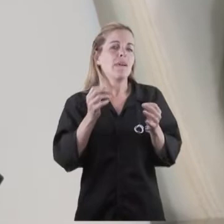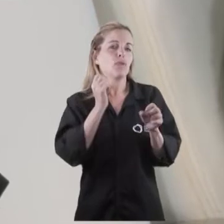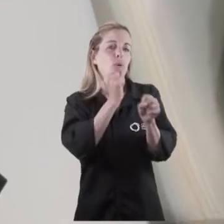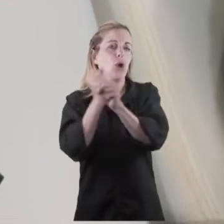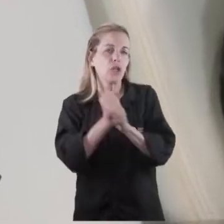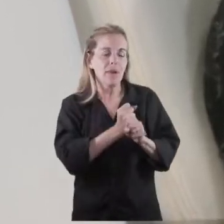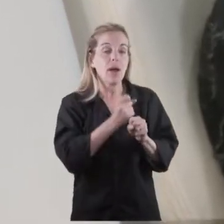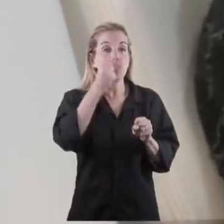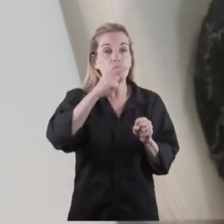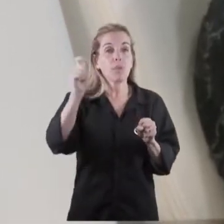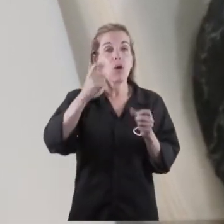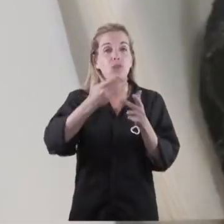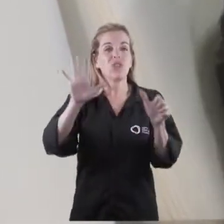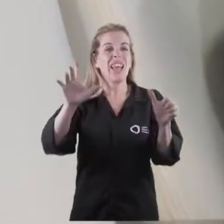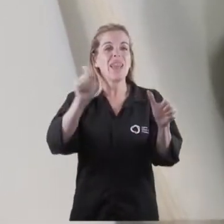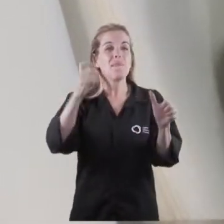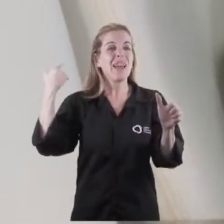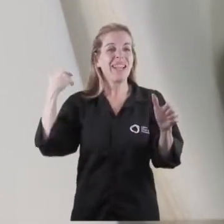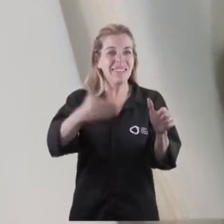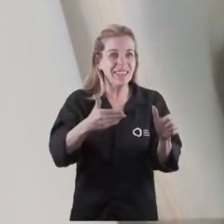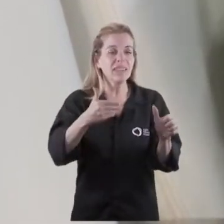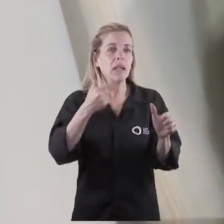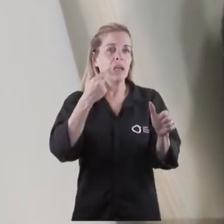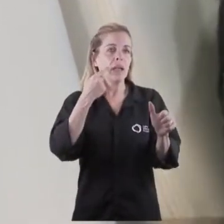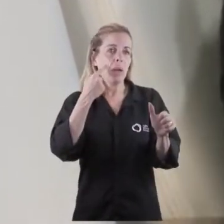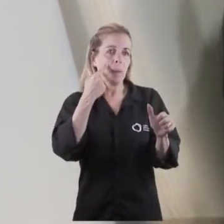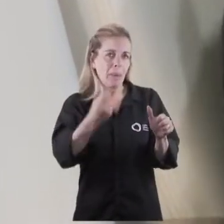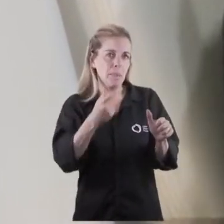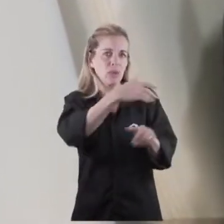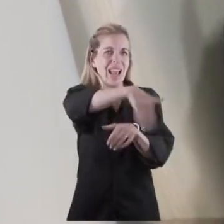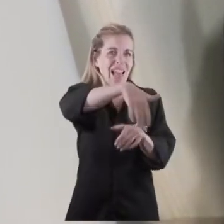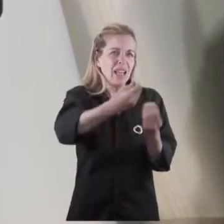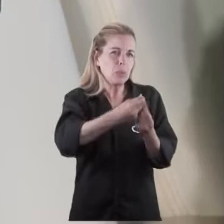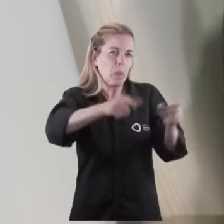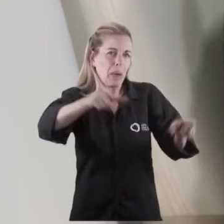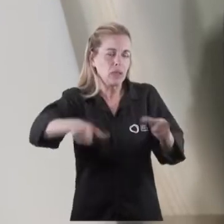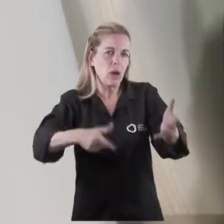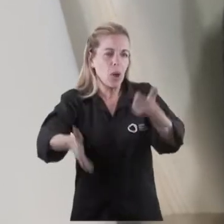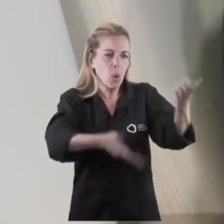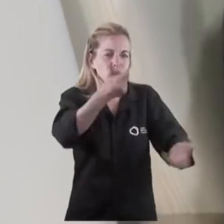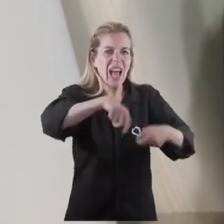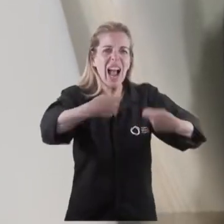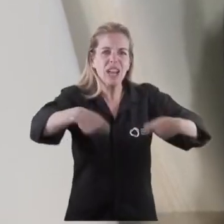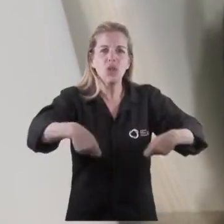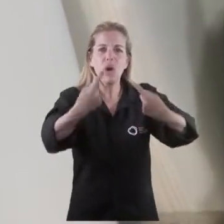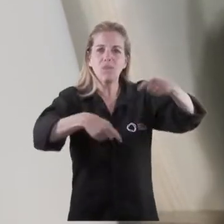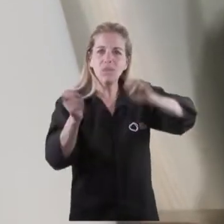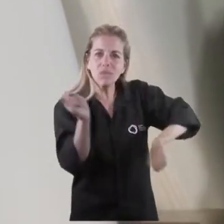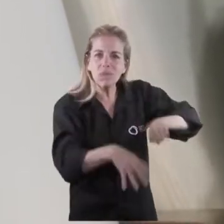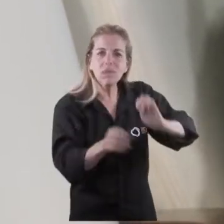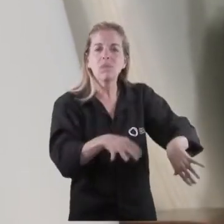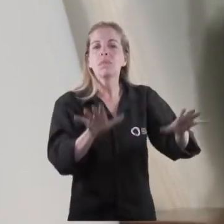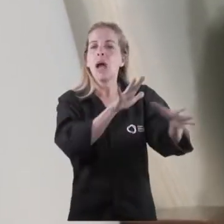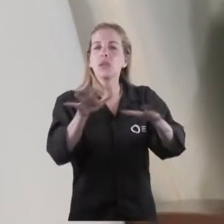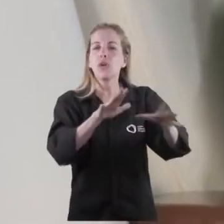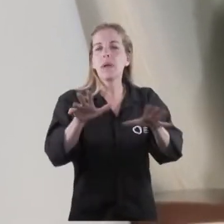en los últimos 6 meses aumentó, y todos lo vemos este fenómeno en la calle, la gente que cartonea, personas individuales, esos son los que están registrados, pueden llegar hasta 200